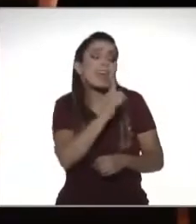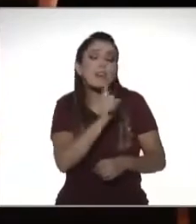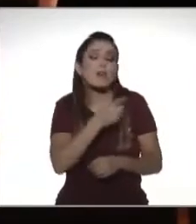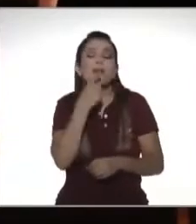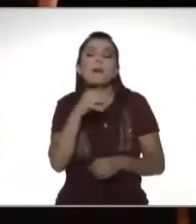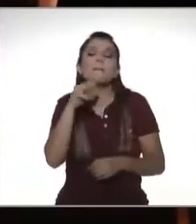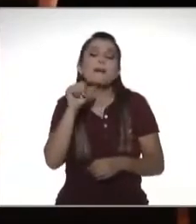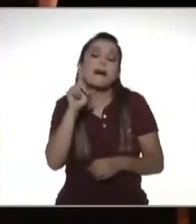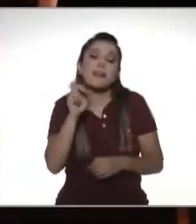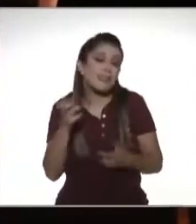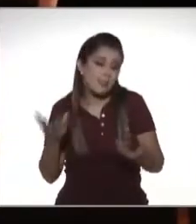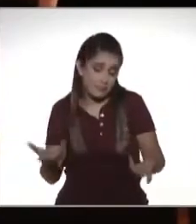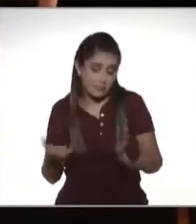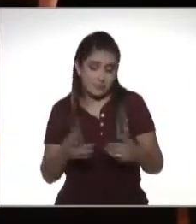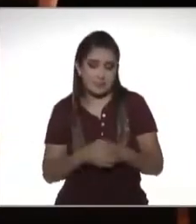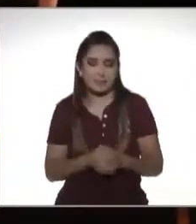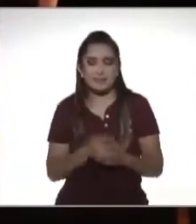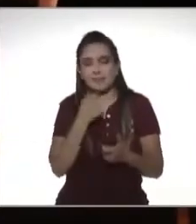mande